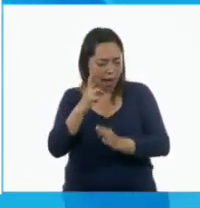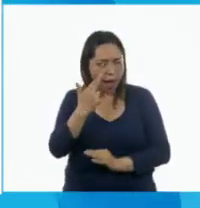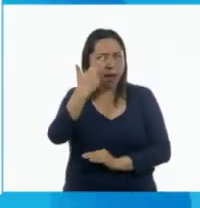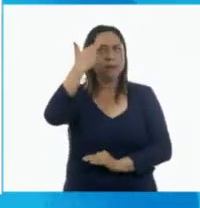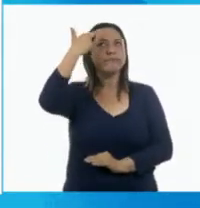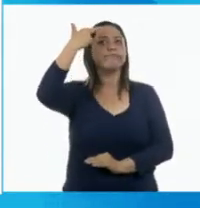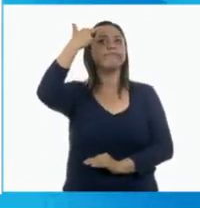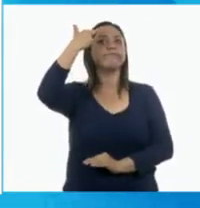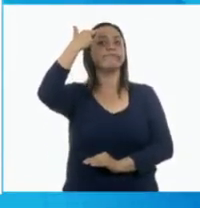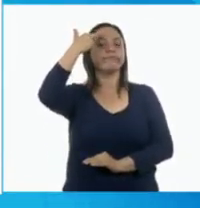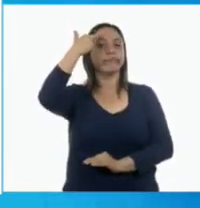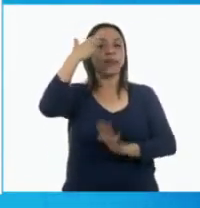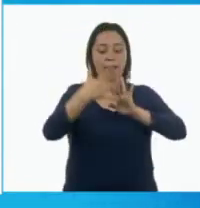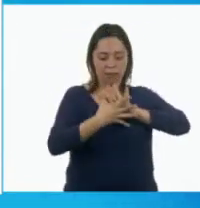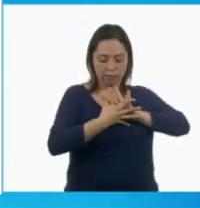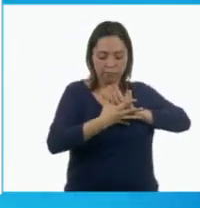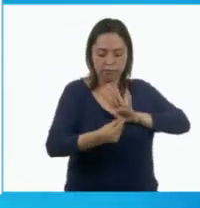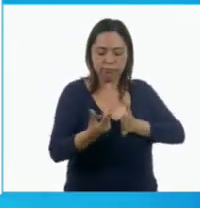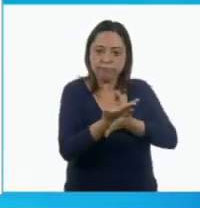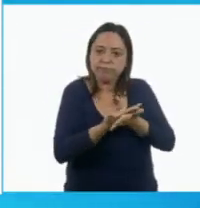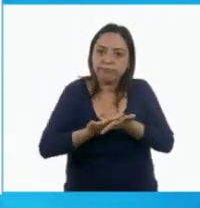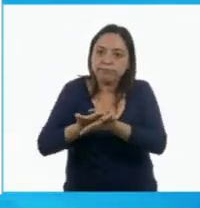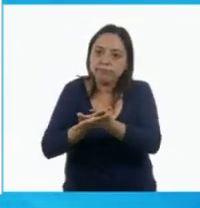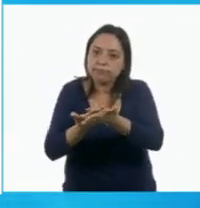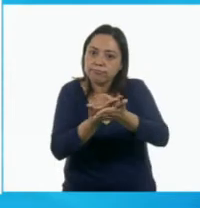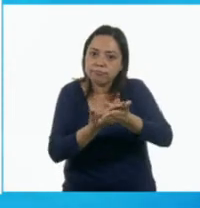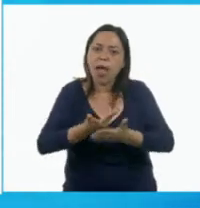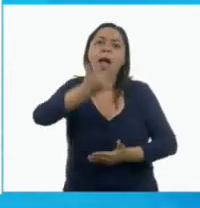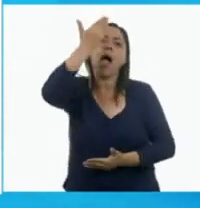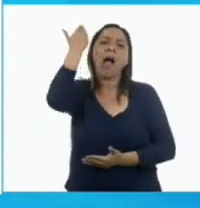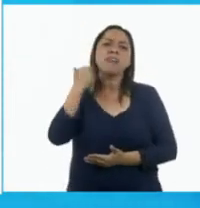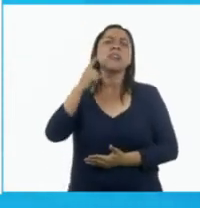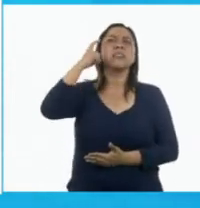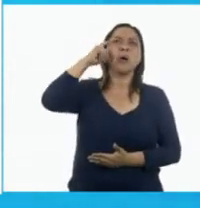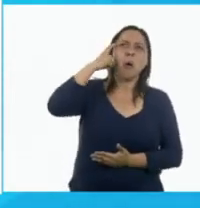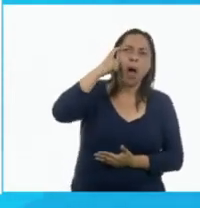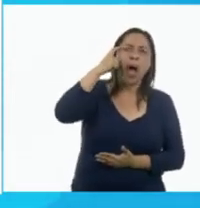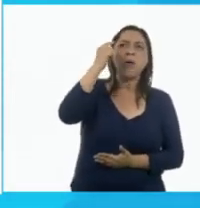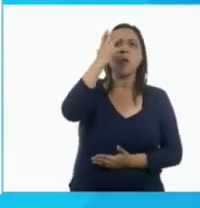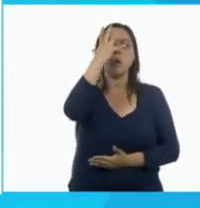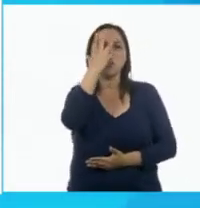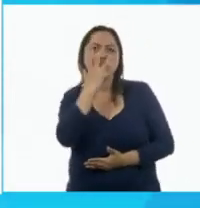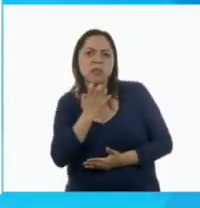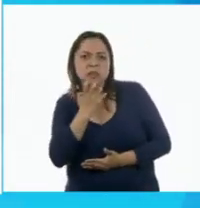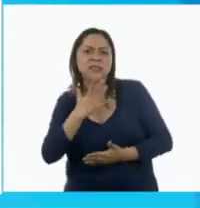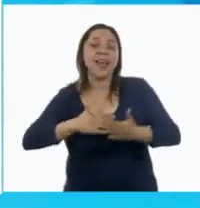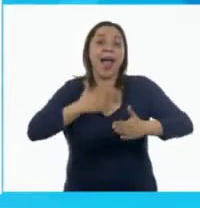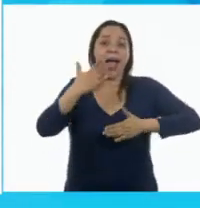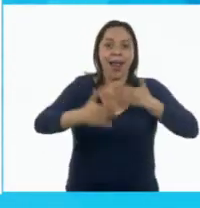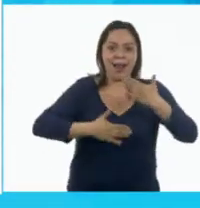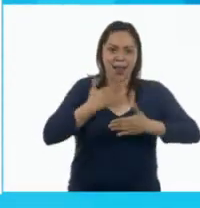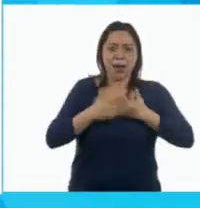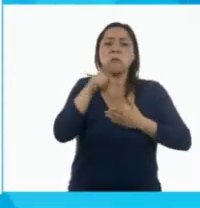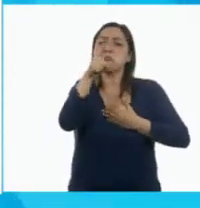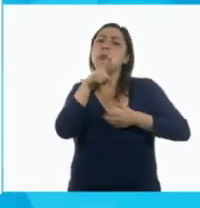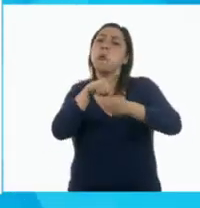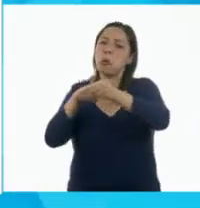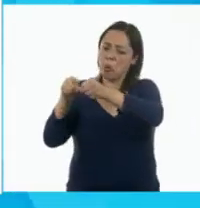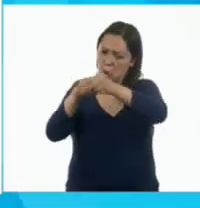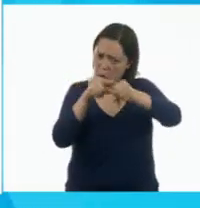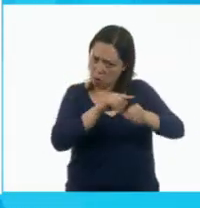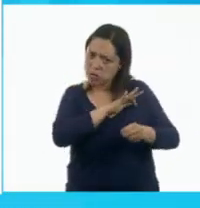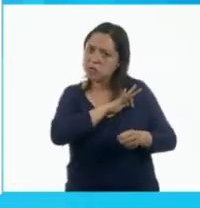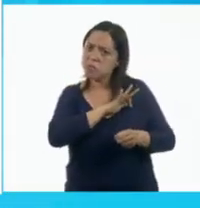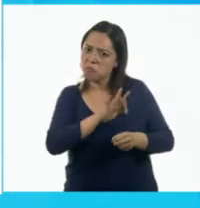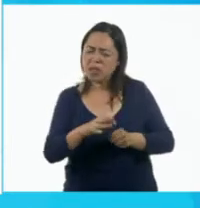los hayas hecho sentir enojados, alegres y tristes. Utilicen sus colores y piensen